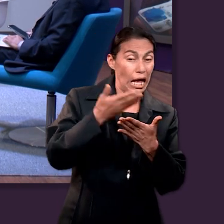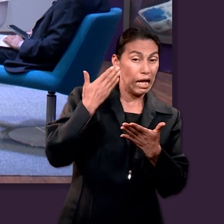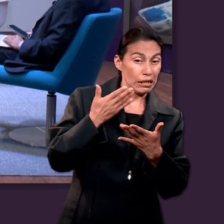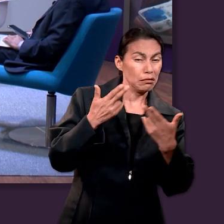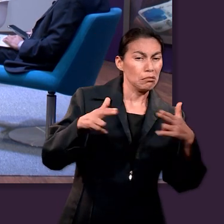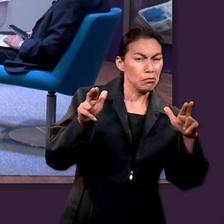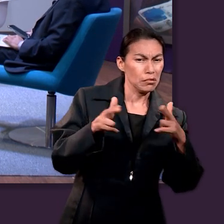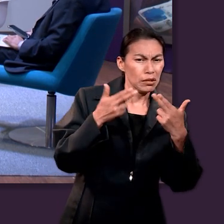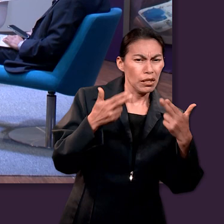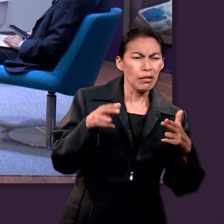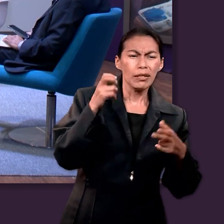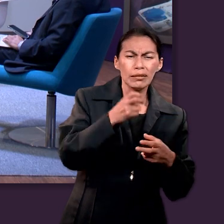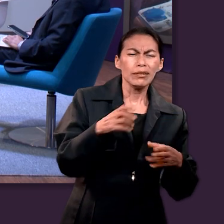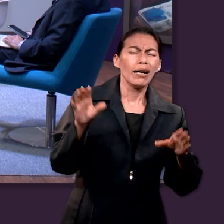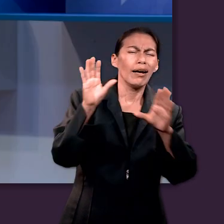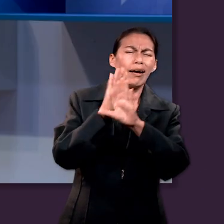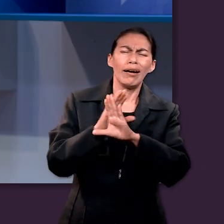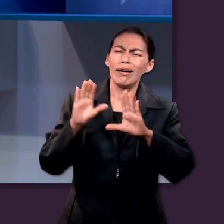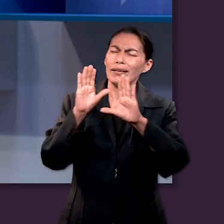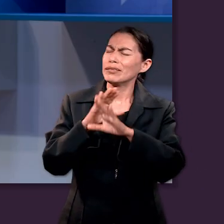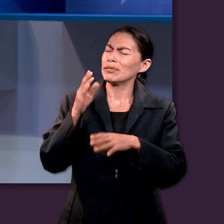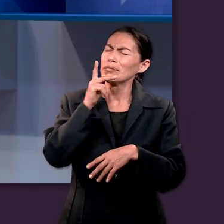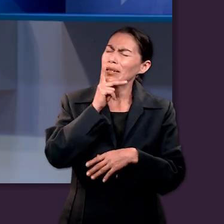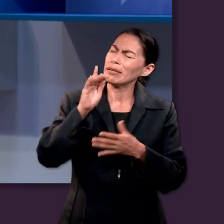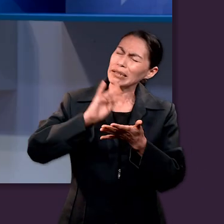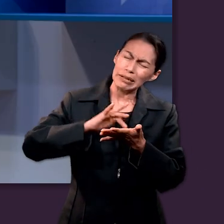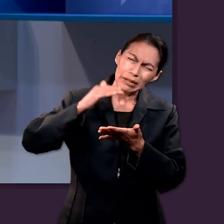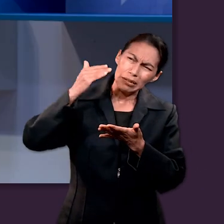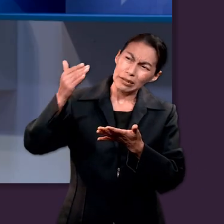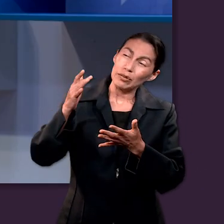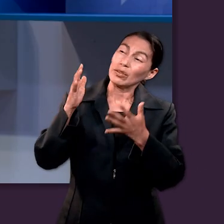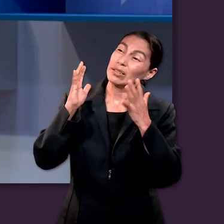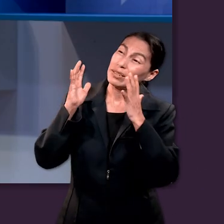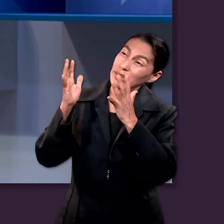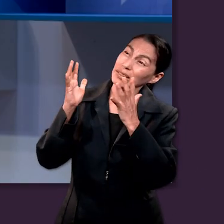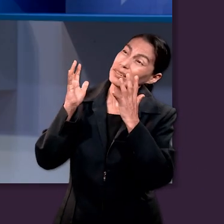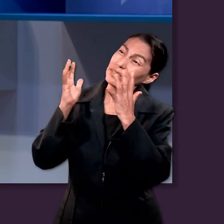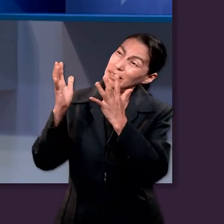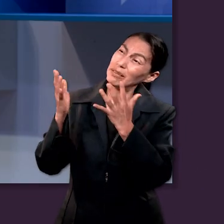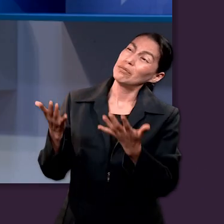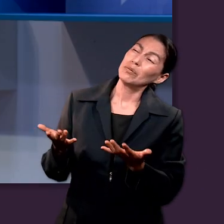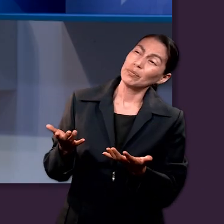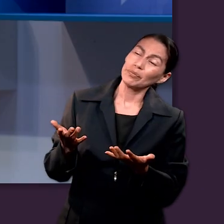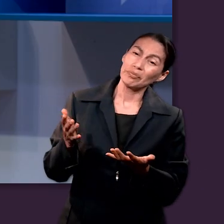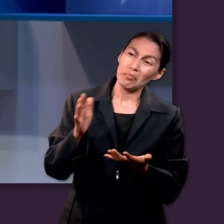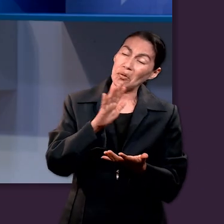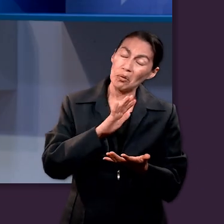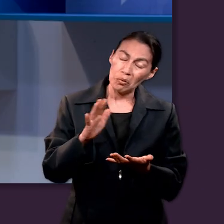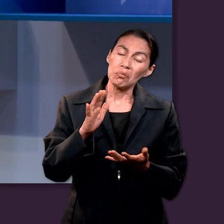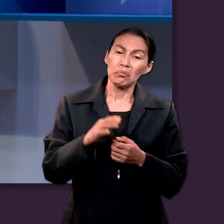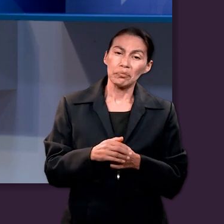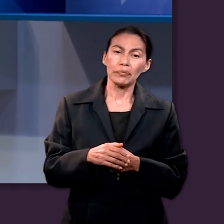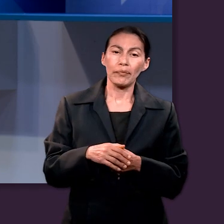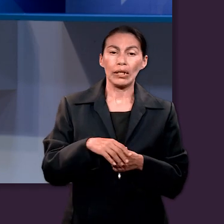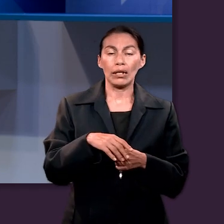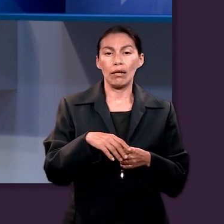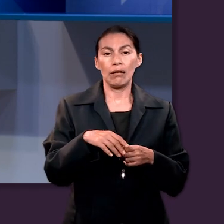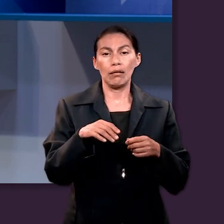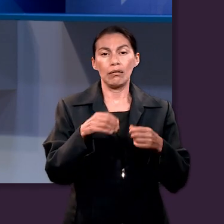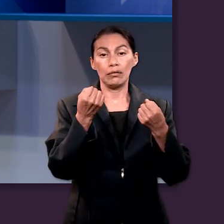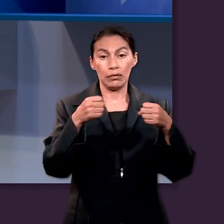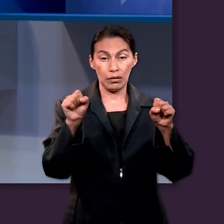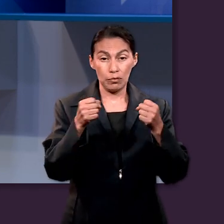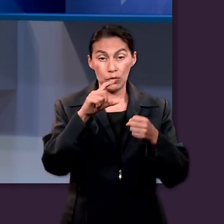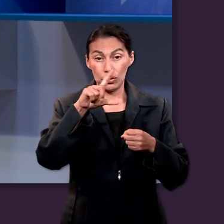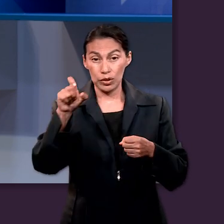es como el himnario de antes. Porque aquí encontramos experiencias, emociones, palabras de gratitud, palabras de reclamo